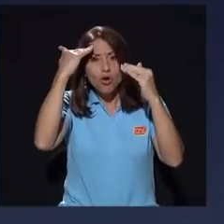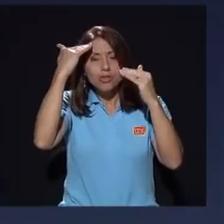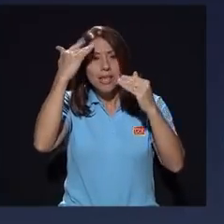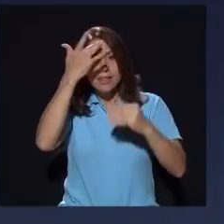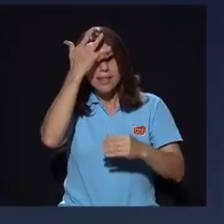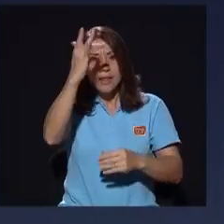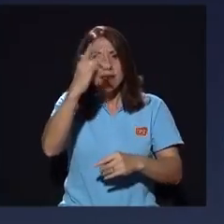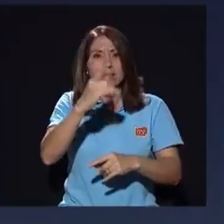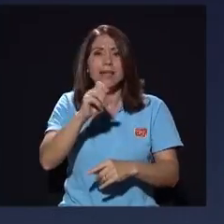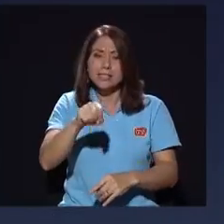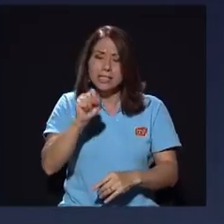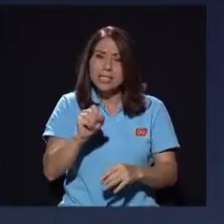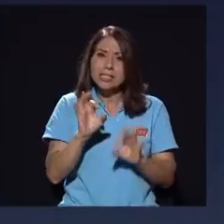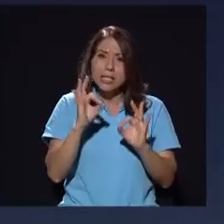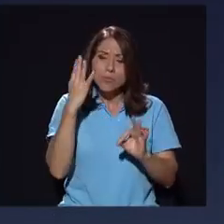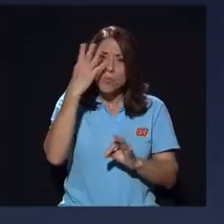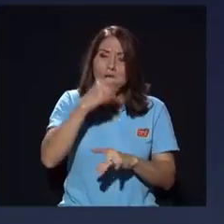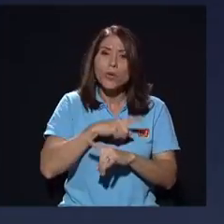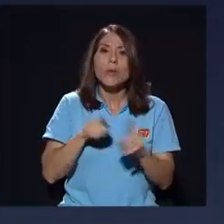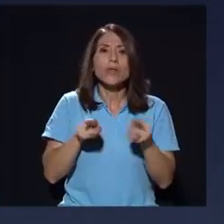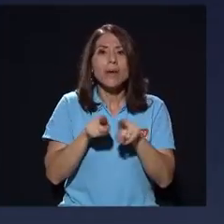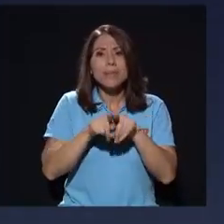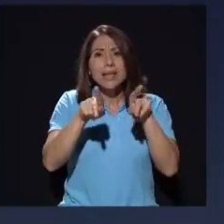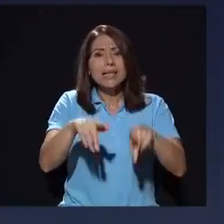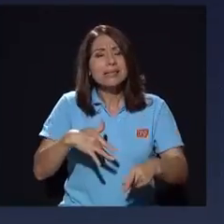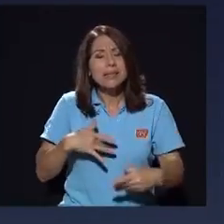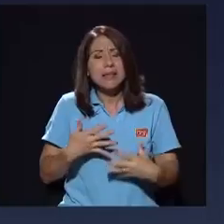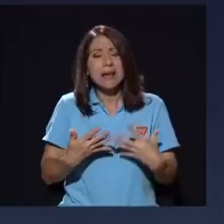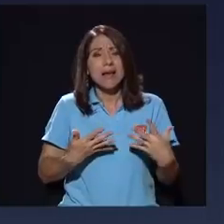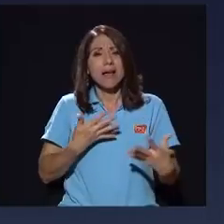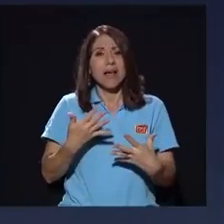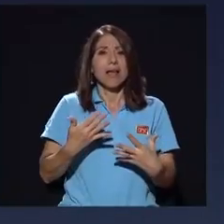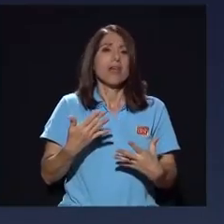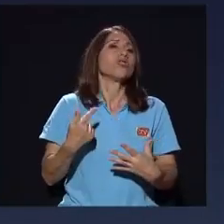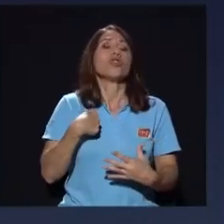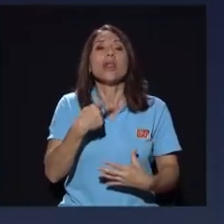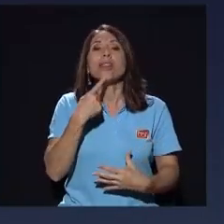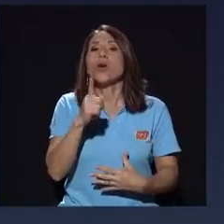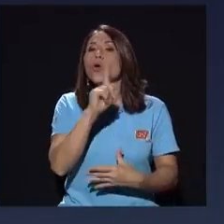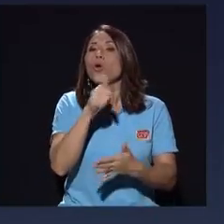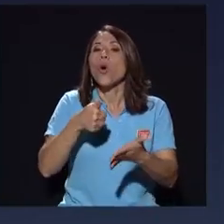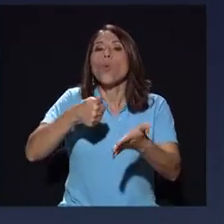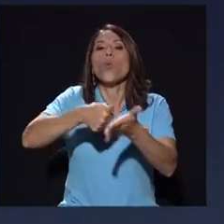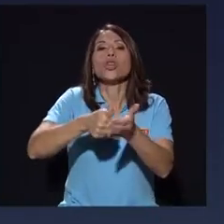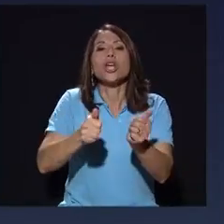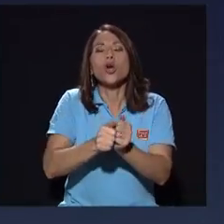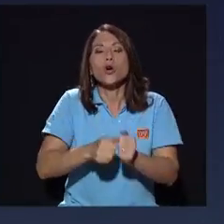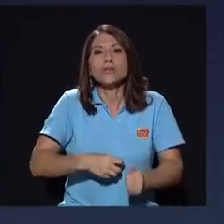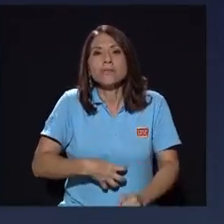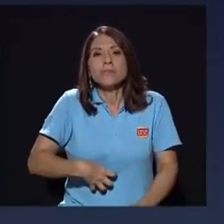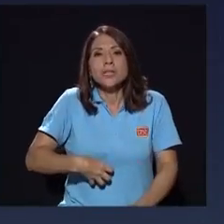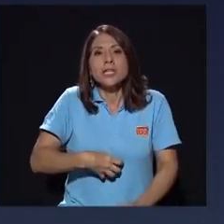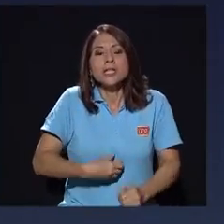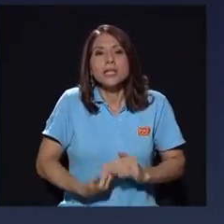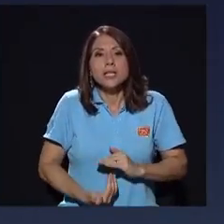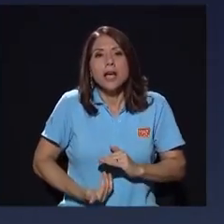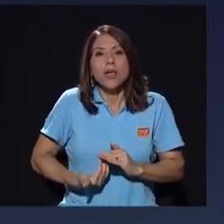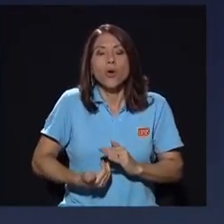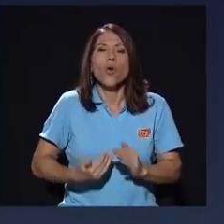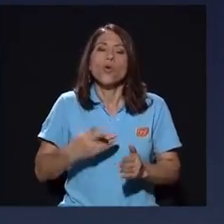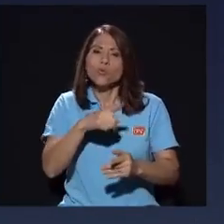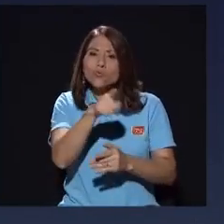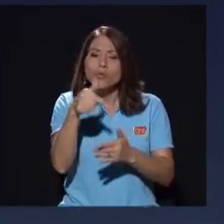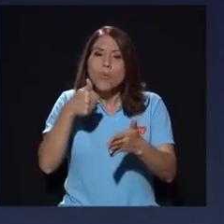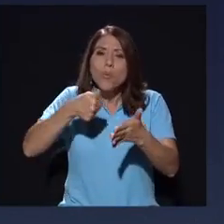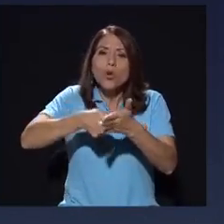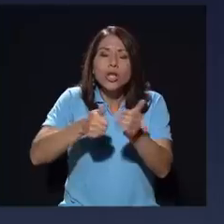indignación entonces ¿cómo logras serenar eso? yo lo único que pido por favor voten no con el hígado voten con conciencia estudien todos